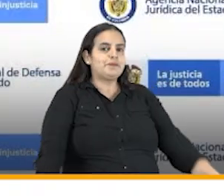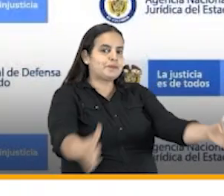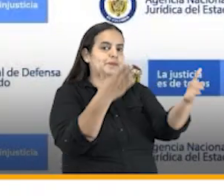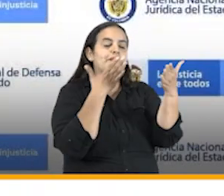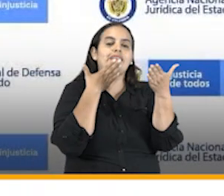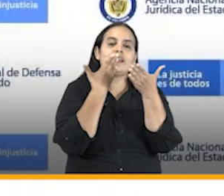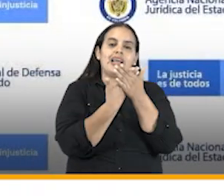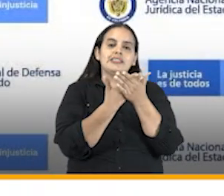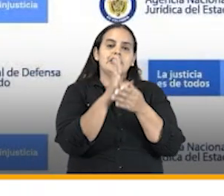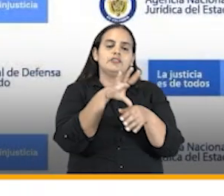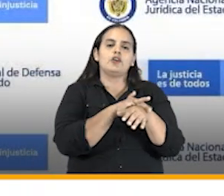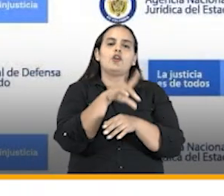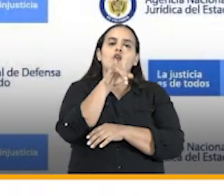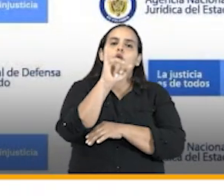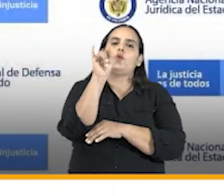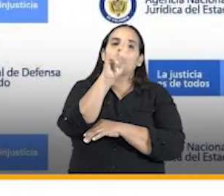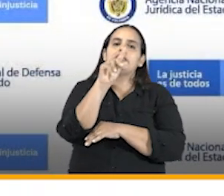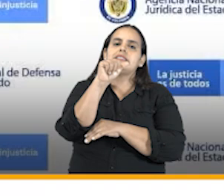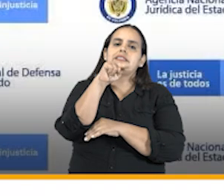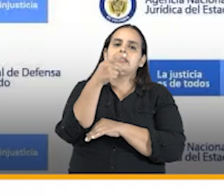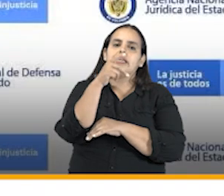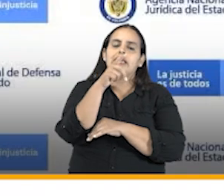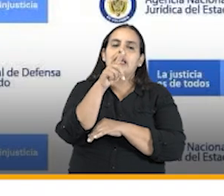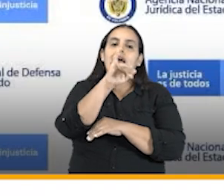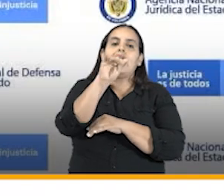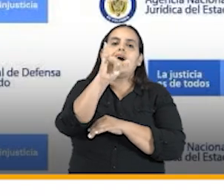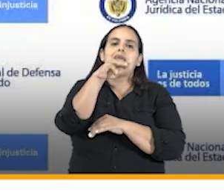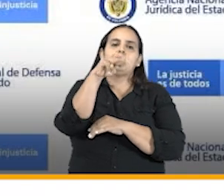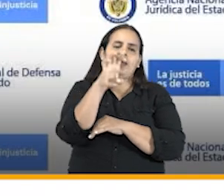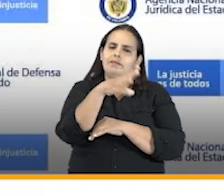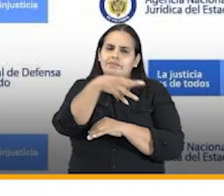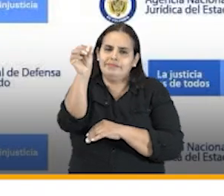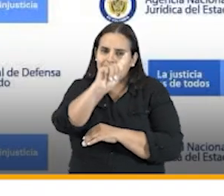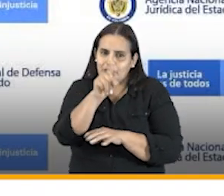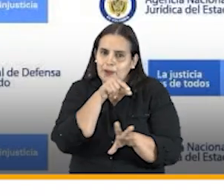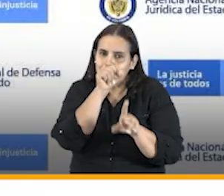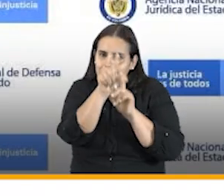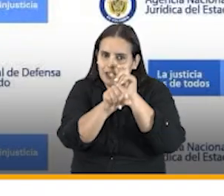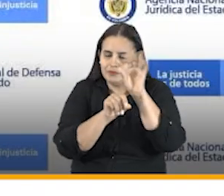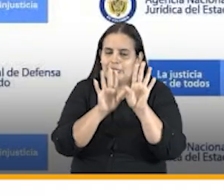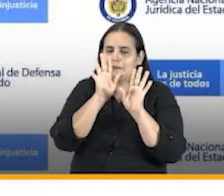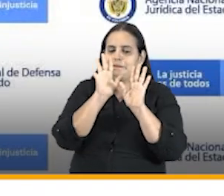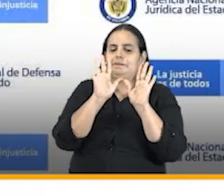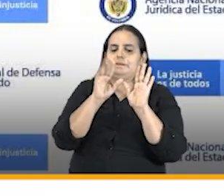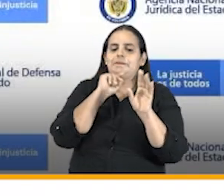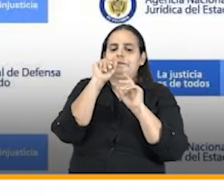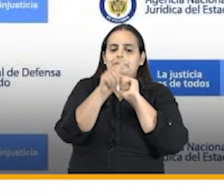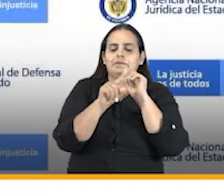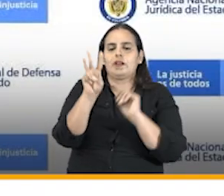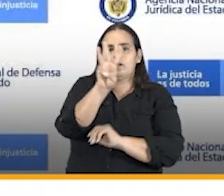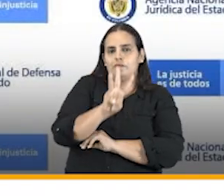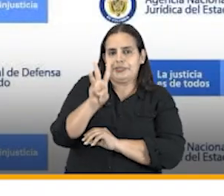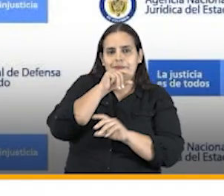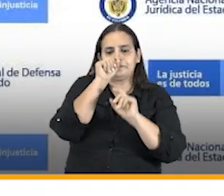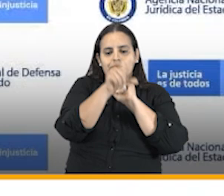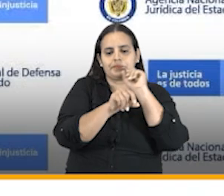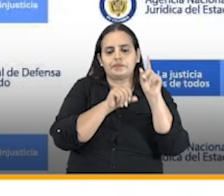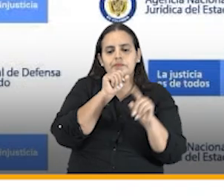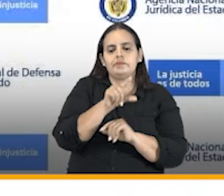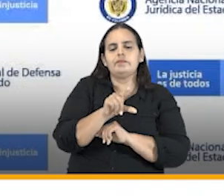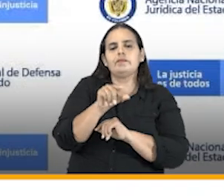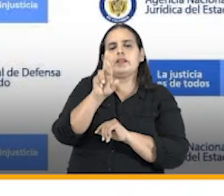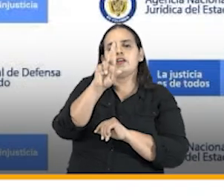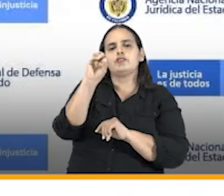gracias doctor Luis Jaime no se me vaya por favor porque tenemos una pregunta para usted planteada a través de nuestra página web Edwin